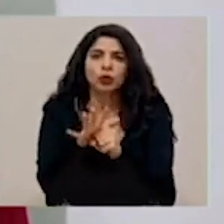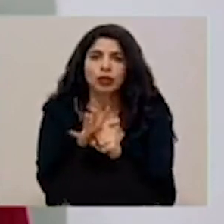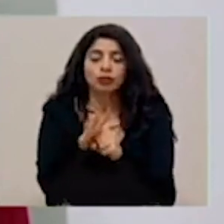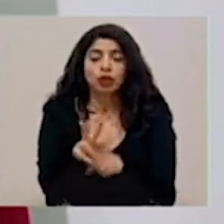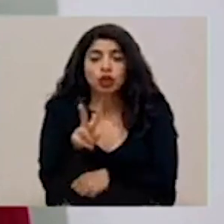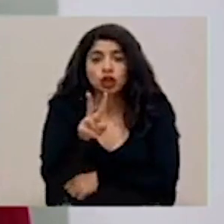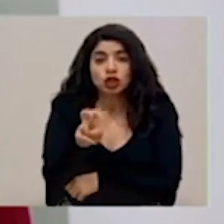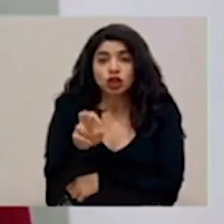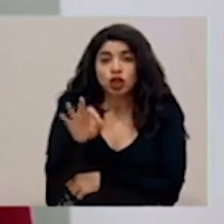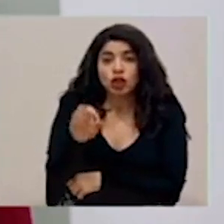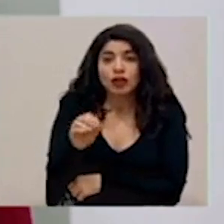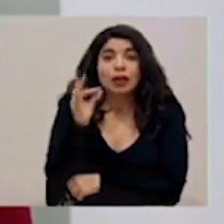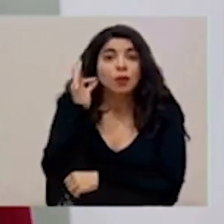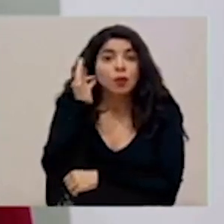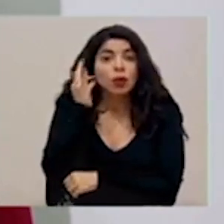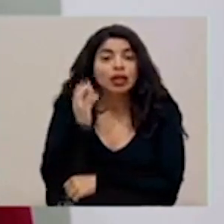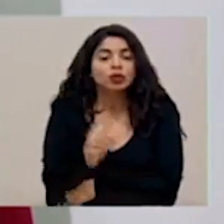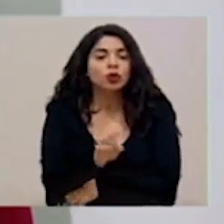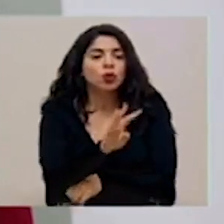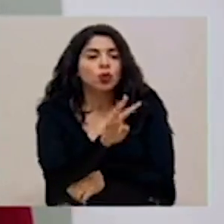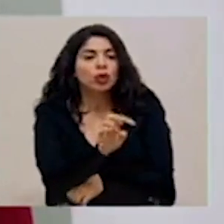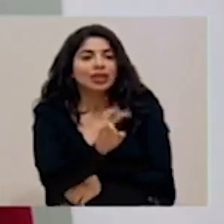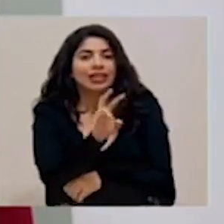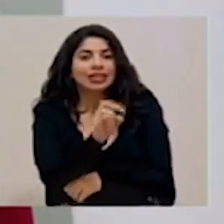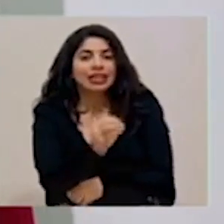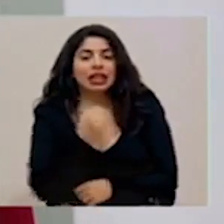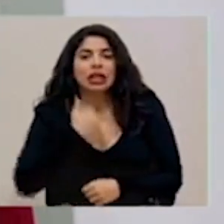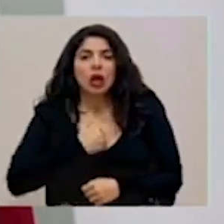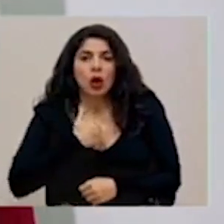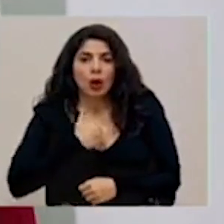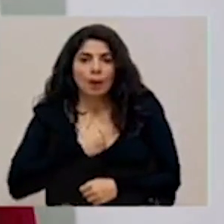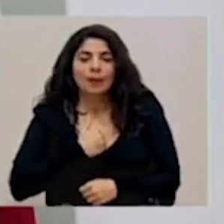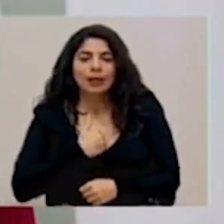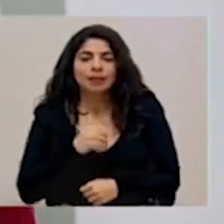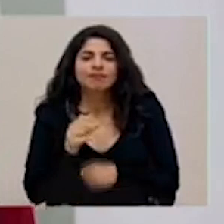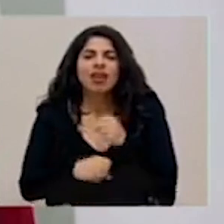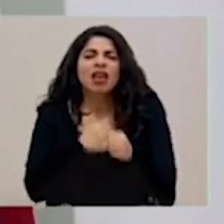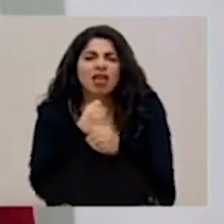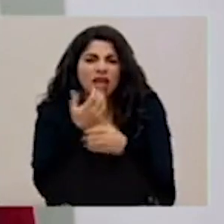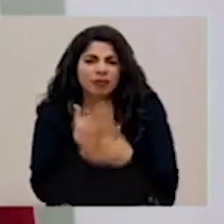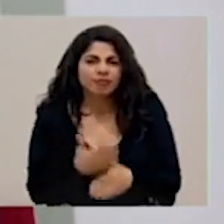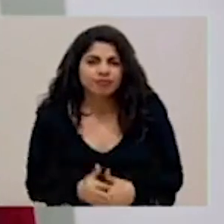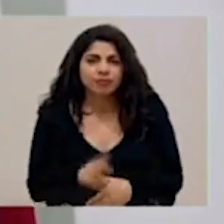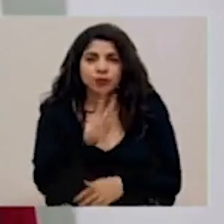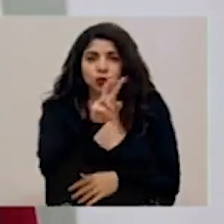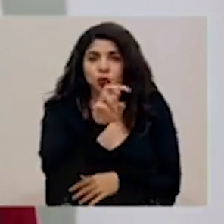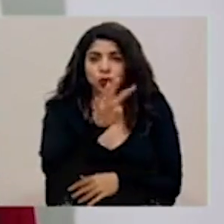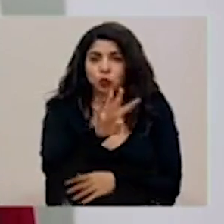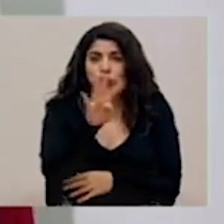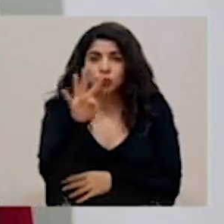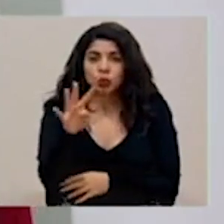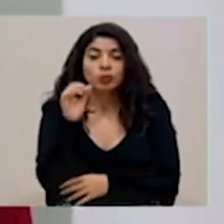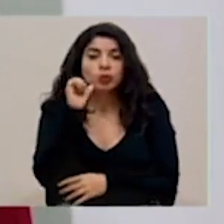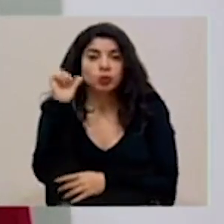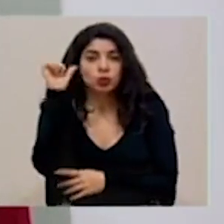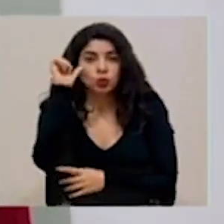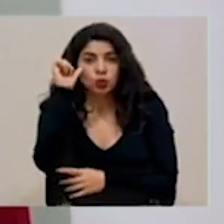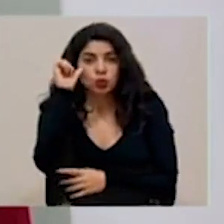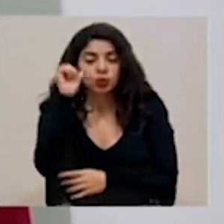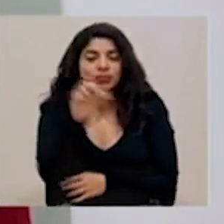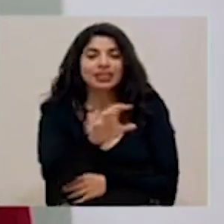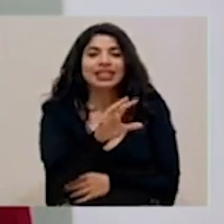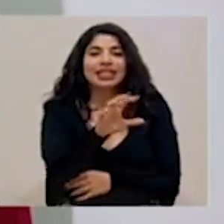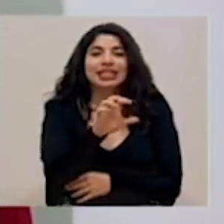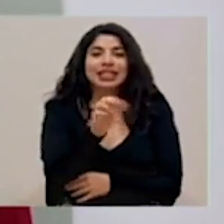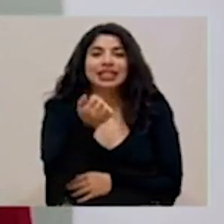290 mujeres y 470 hombres. Por edad son 244 adultos y